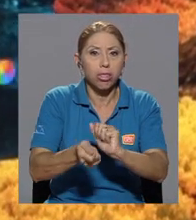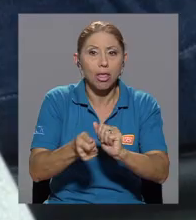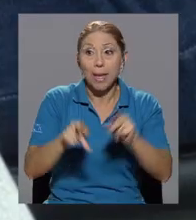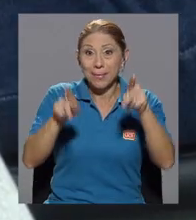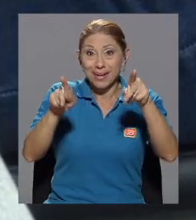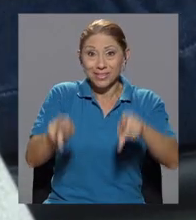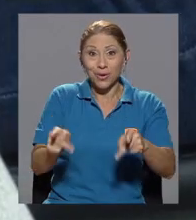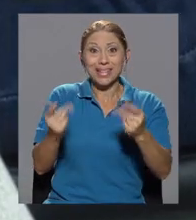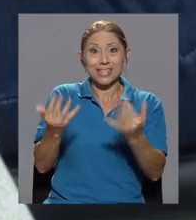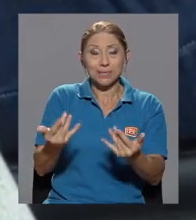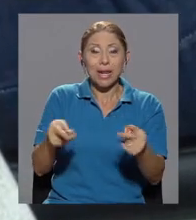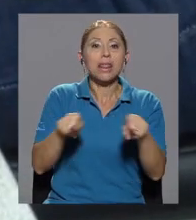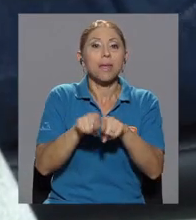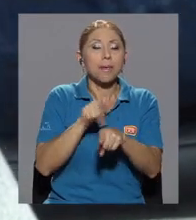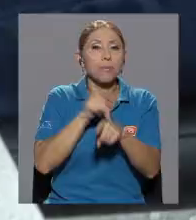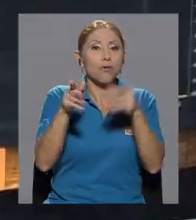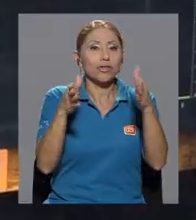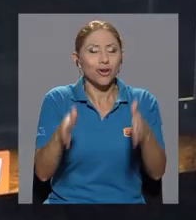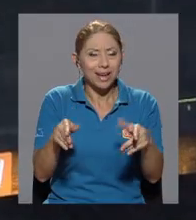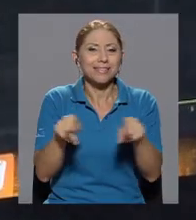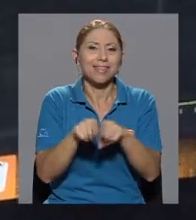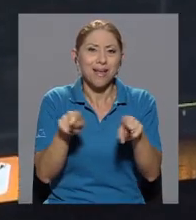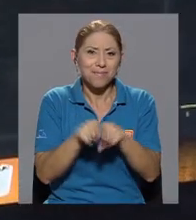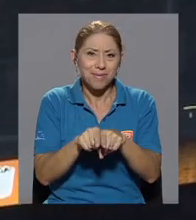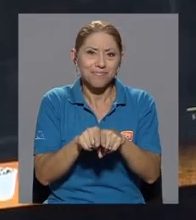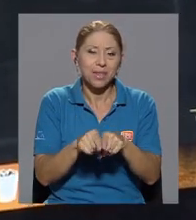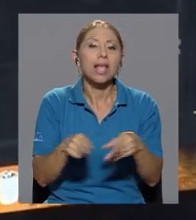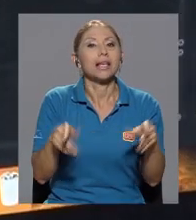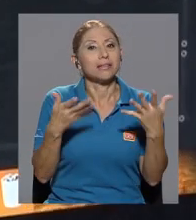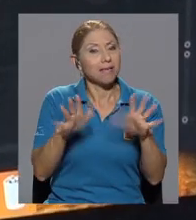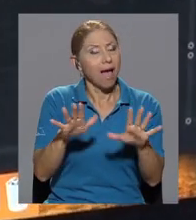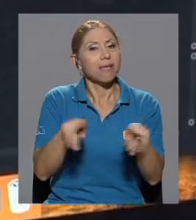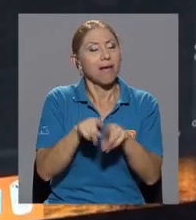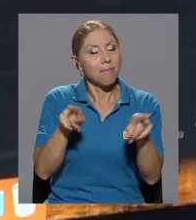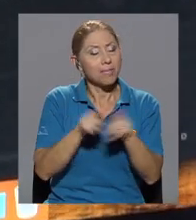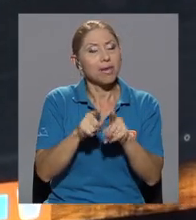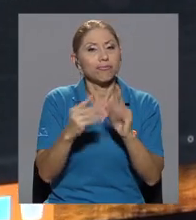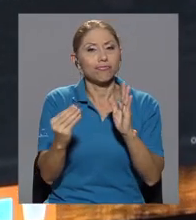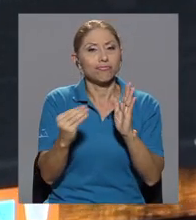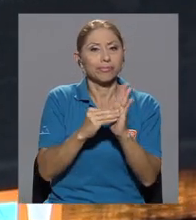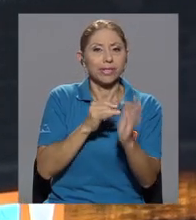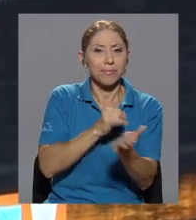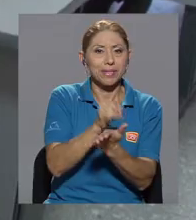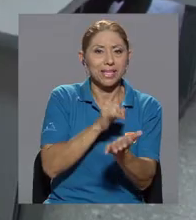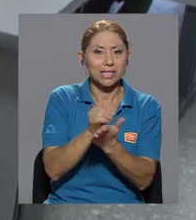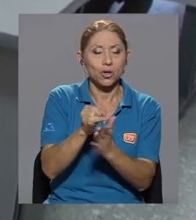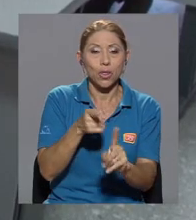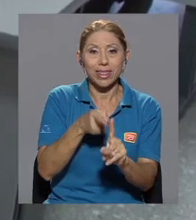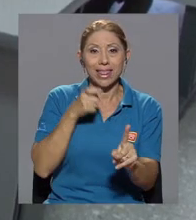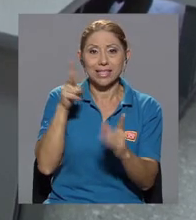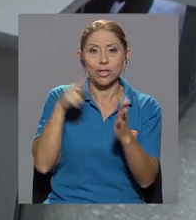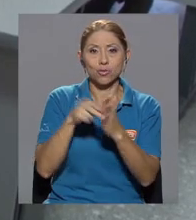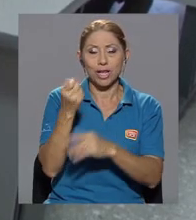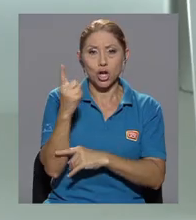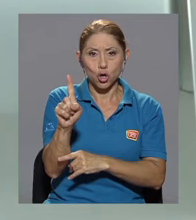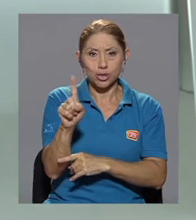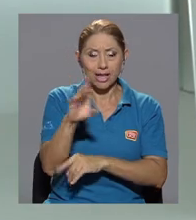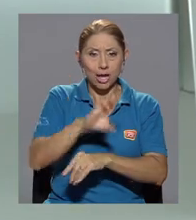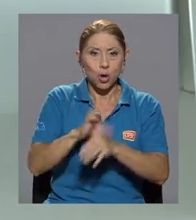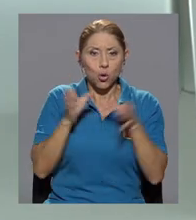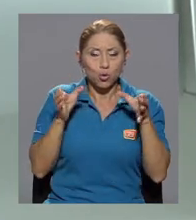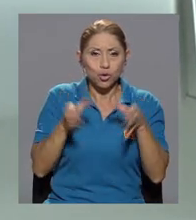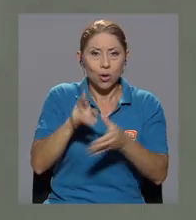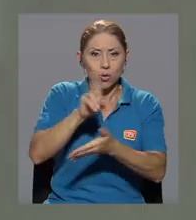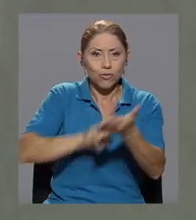también ha quedado plasmada desde el campo de la investigación. Desde el año 2011, el Consejo Universitario